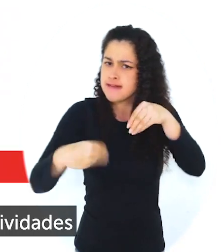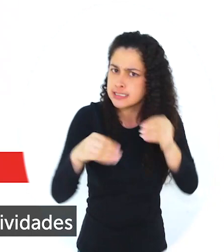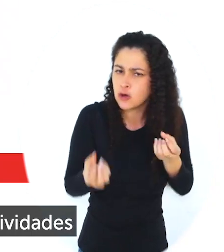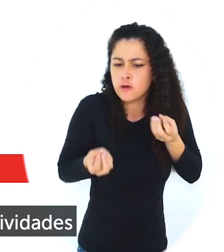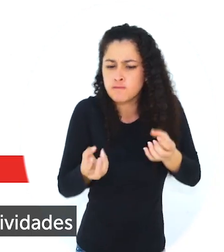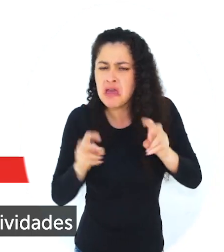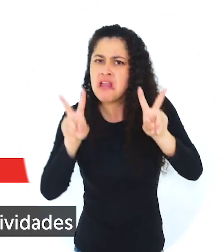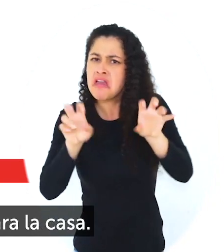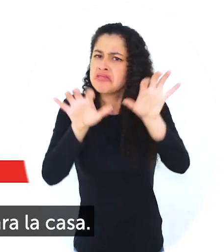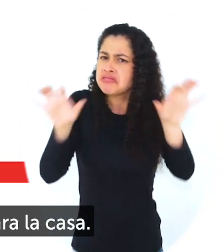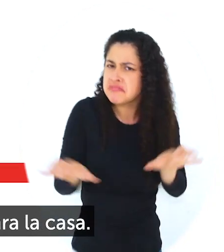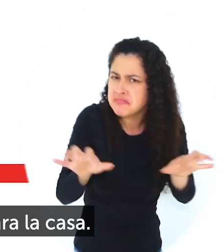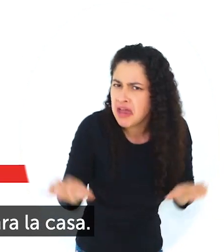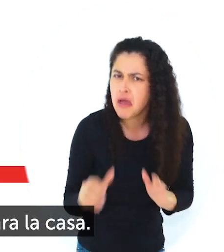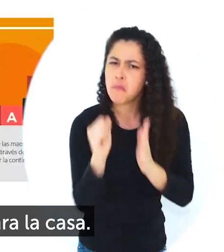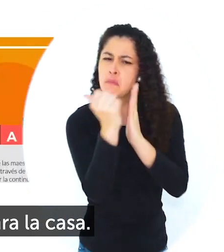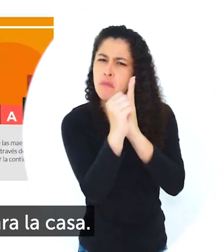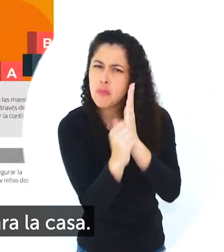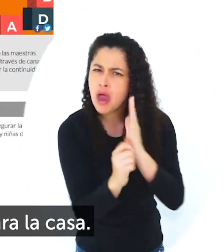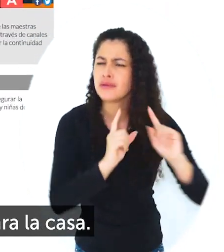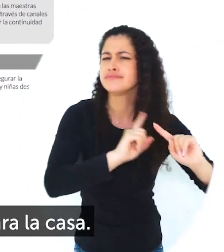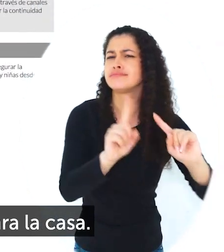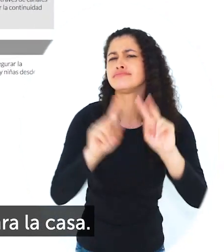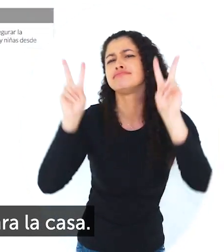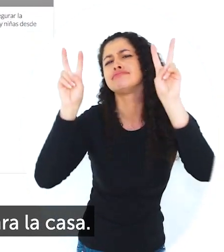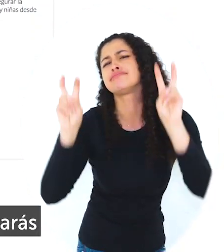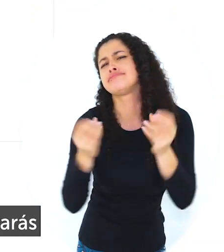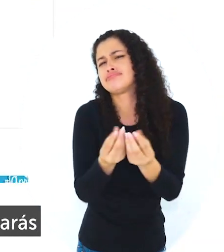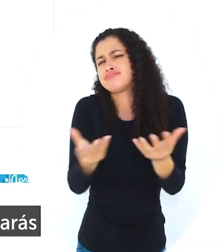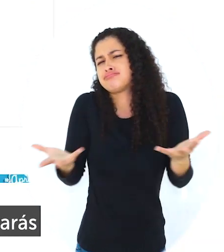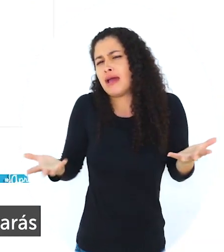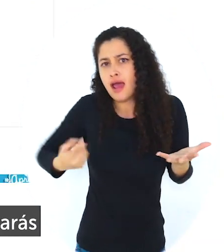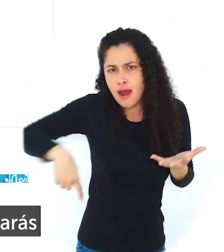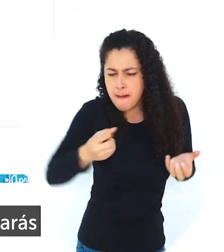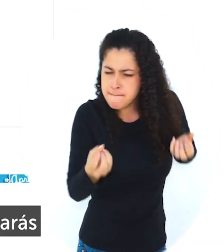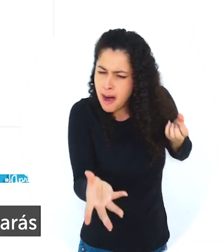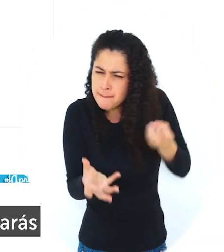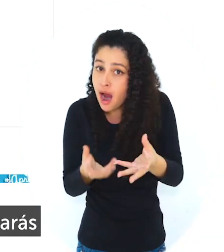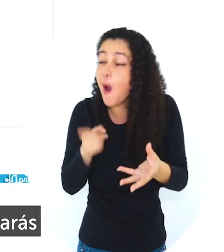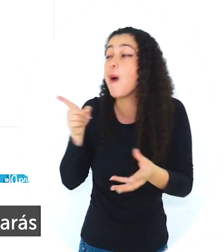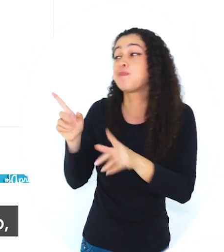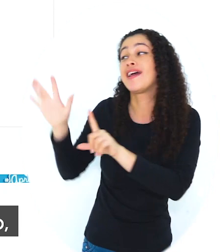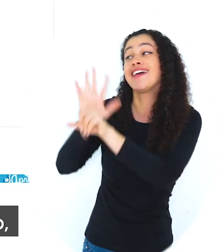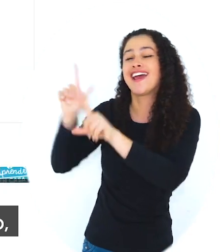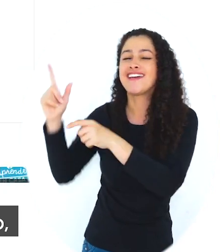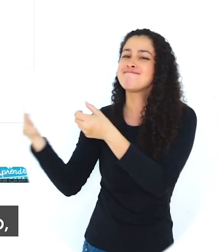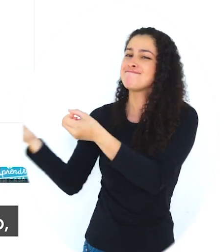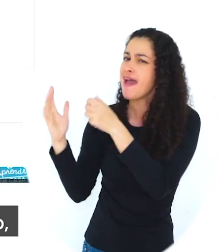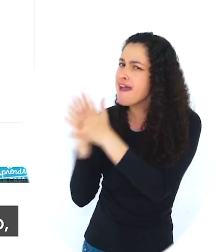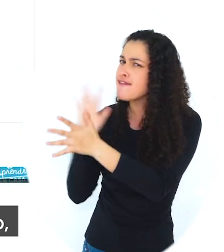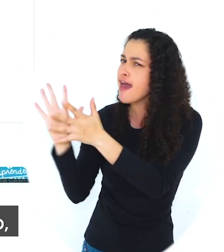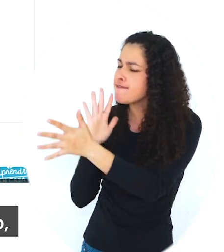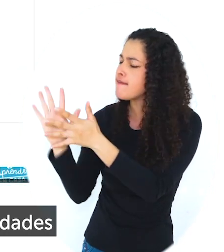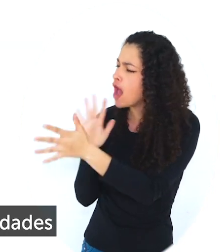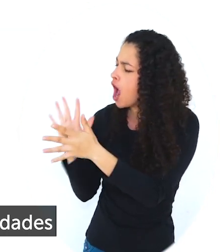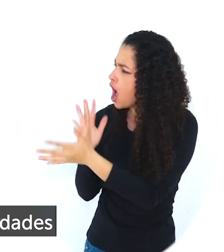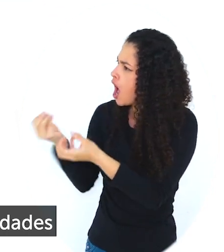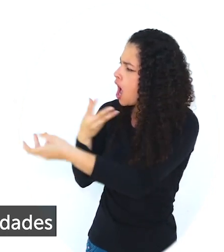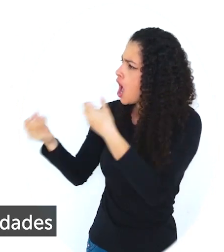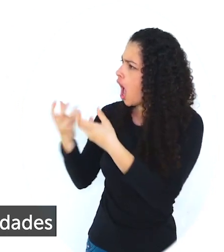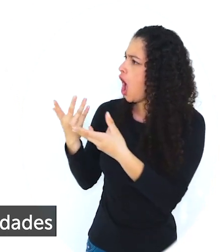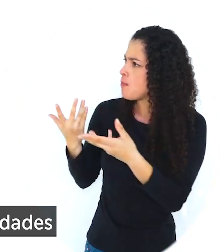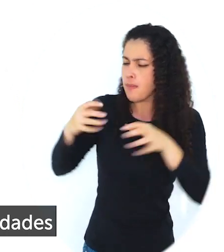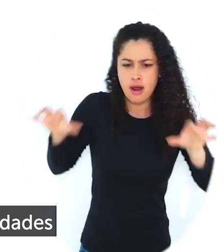diseñar actividades de flexibilización curricular para la casa. En esta sección encontrarás un video destacado, un